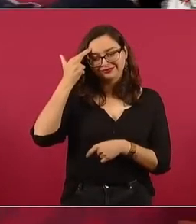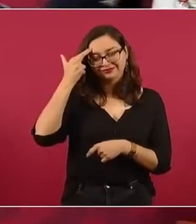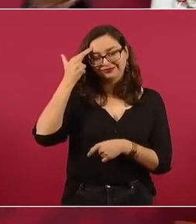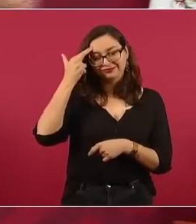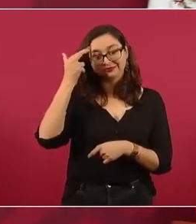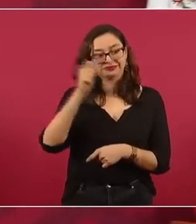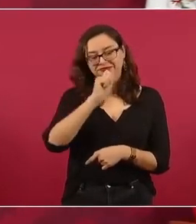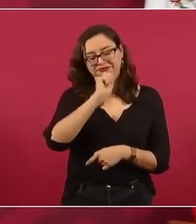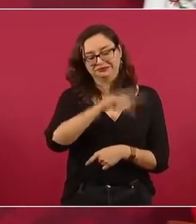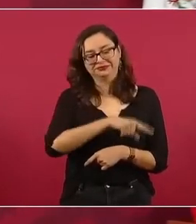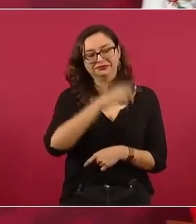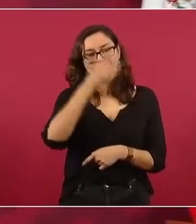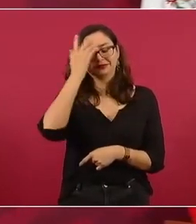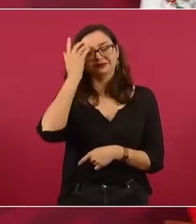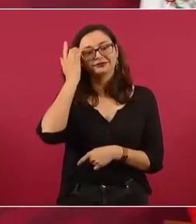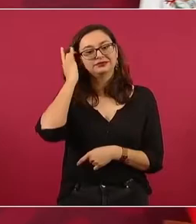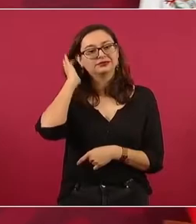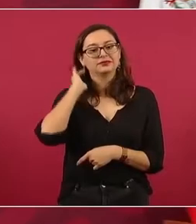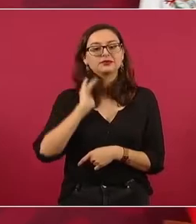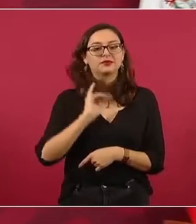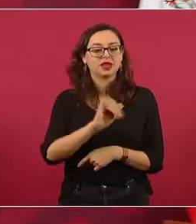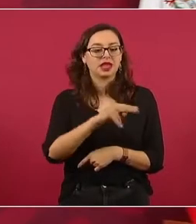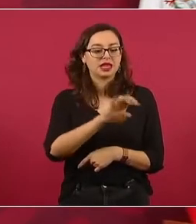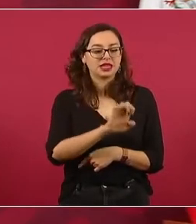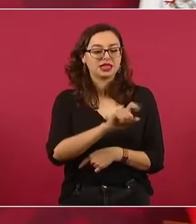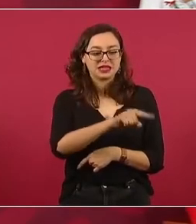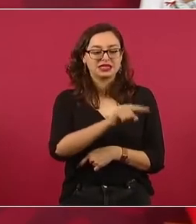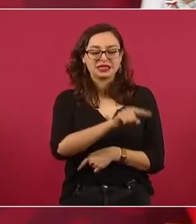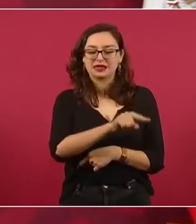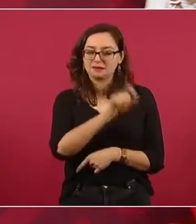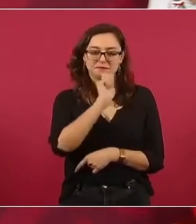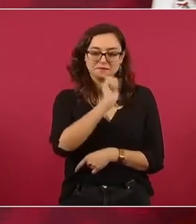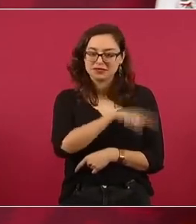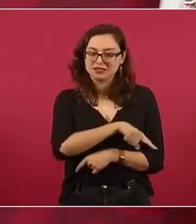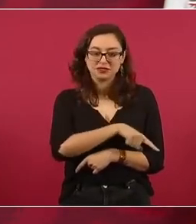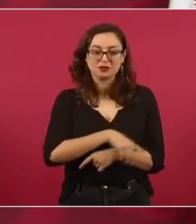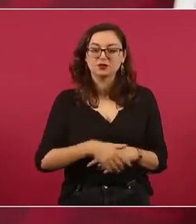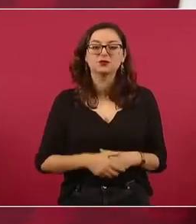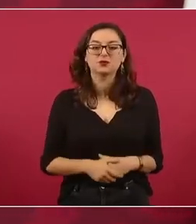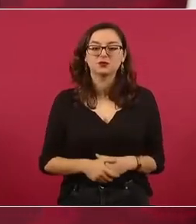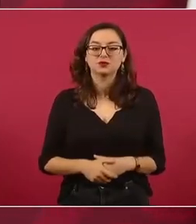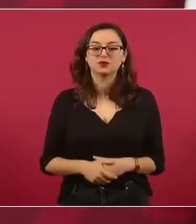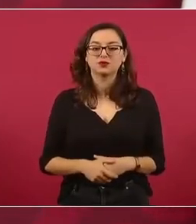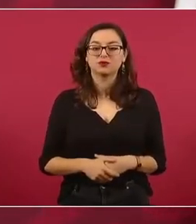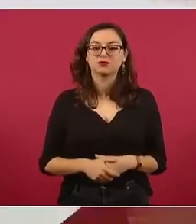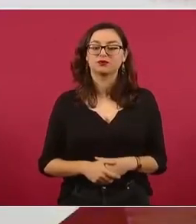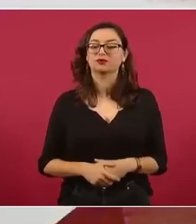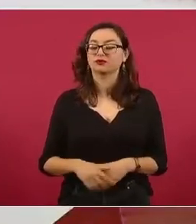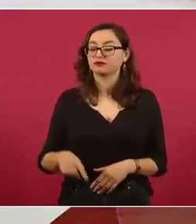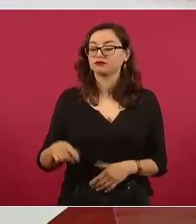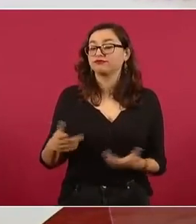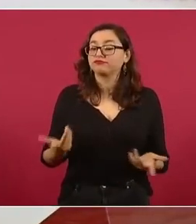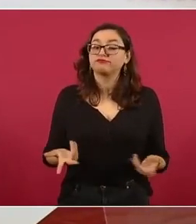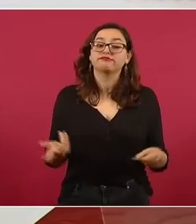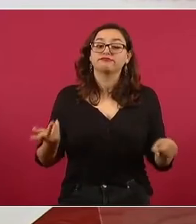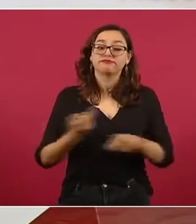del INE. era tan famoso Mario de Constanzo